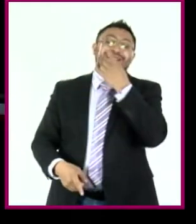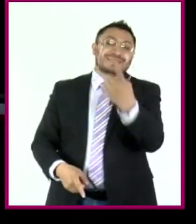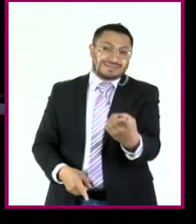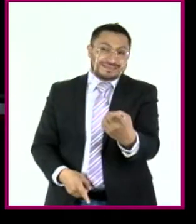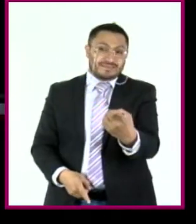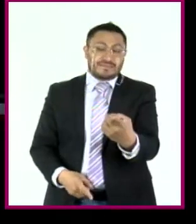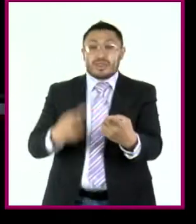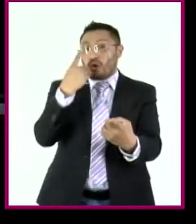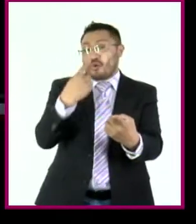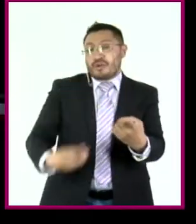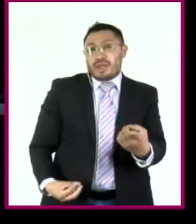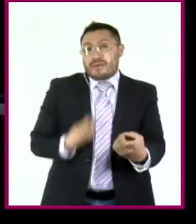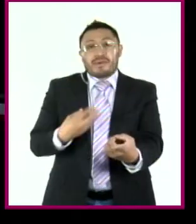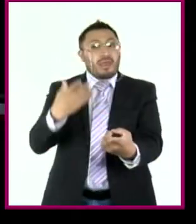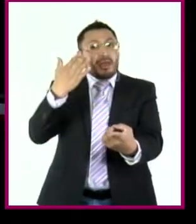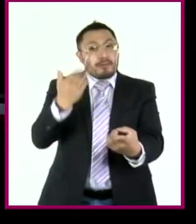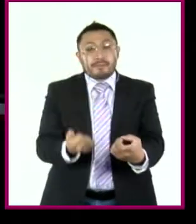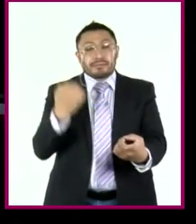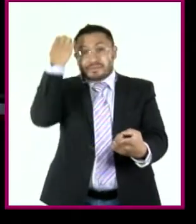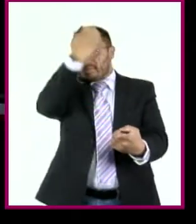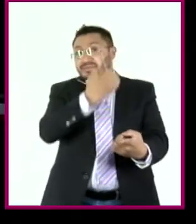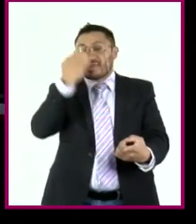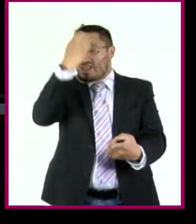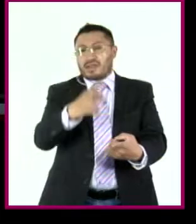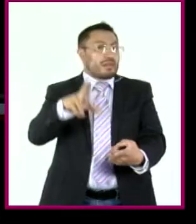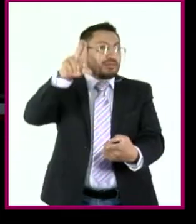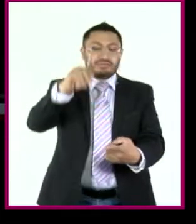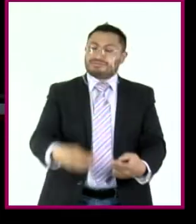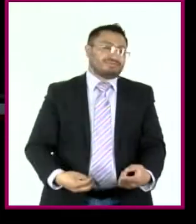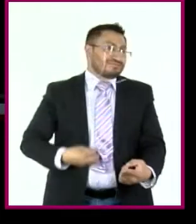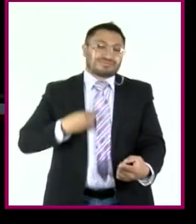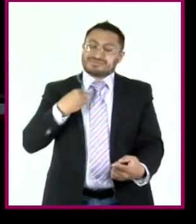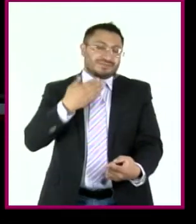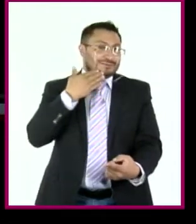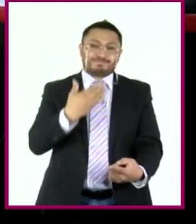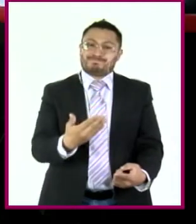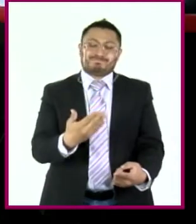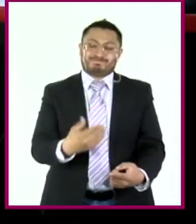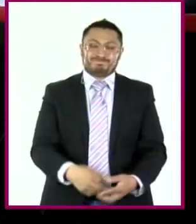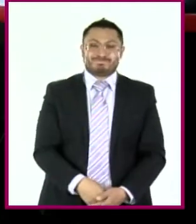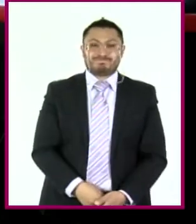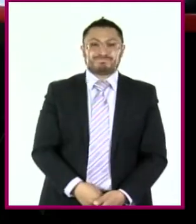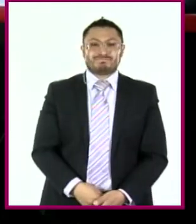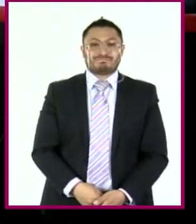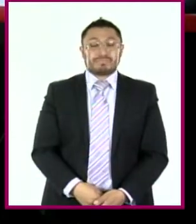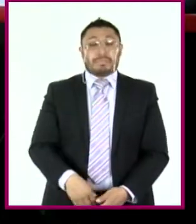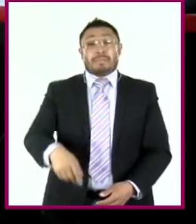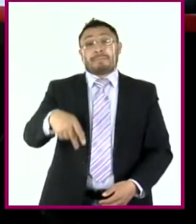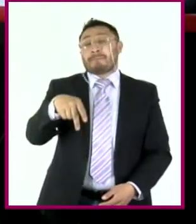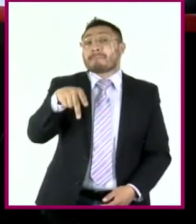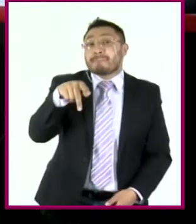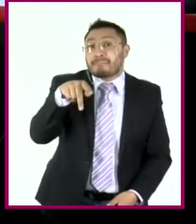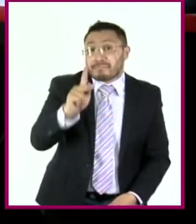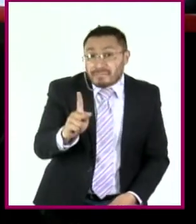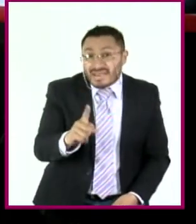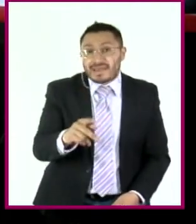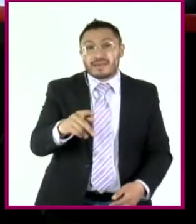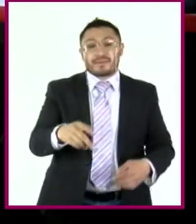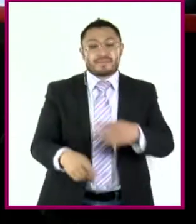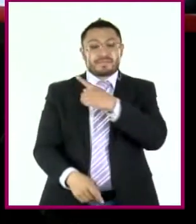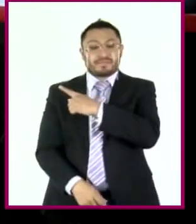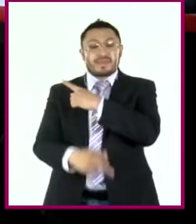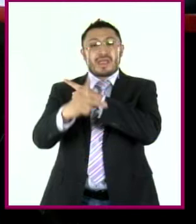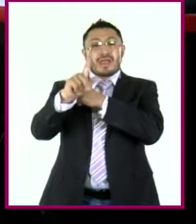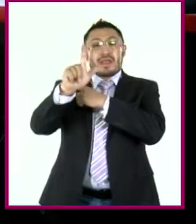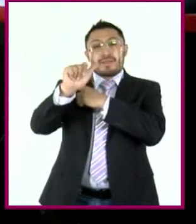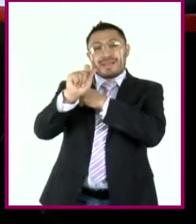una vida sin examen no merece ser vivida. Por su parte, Platón pensaba que